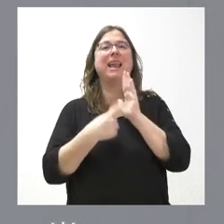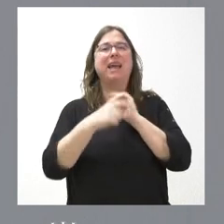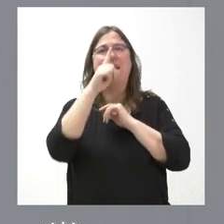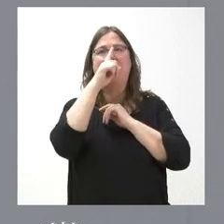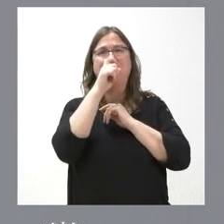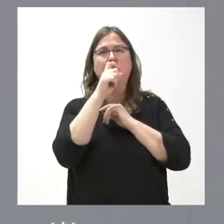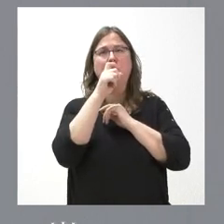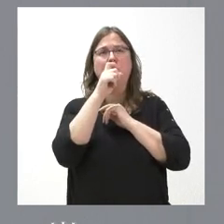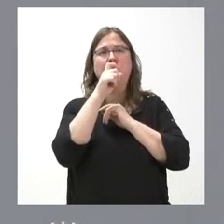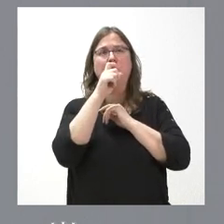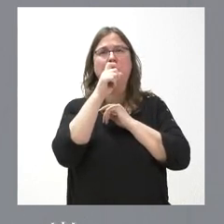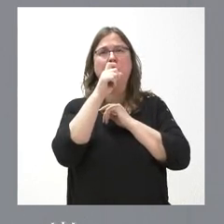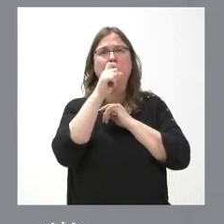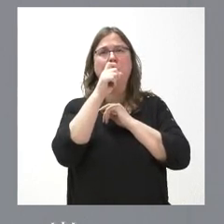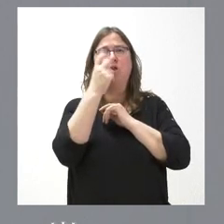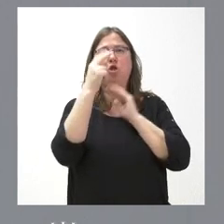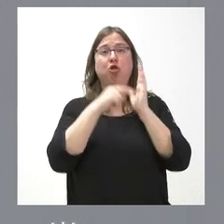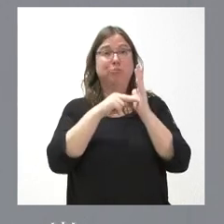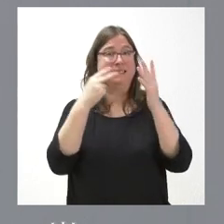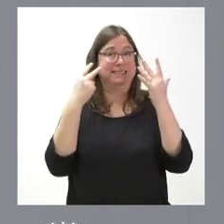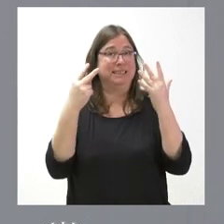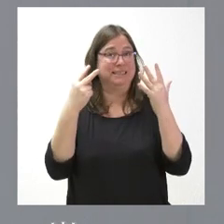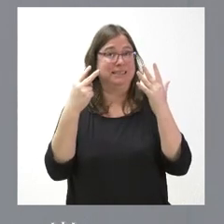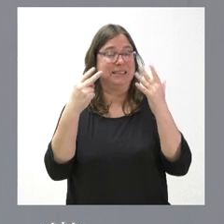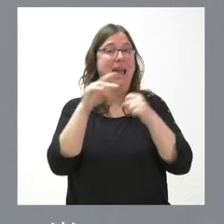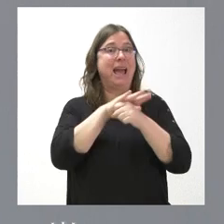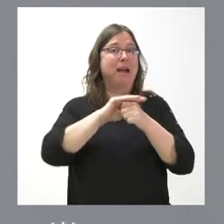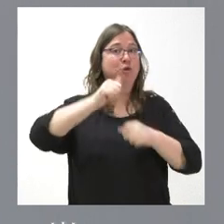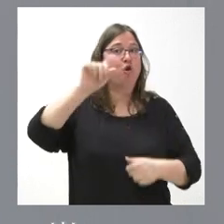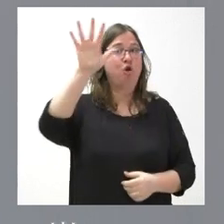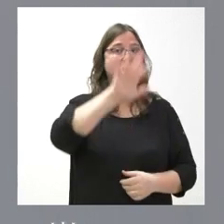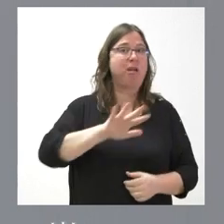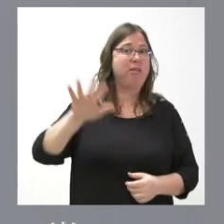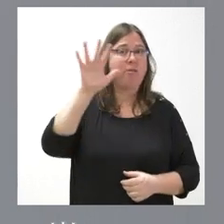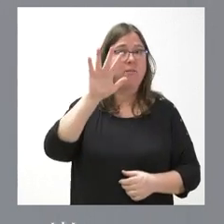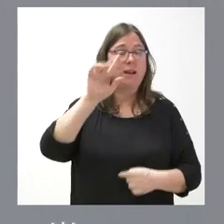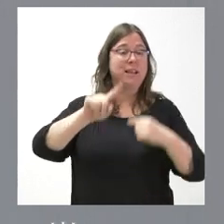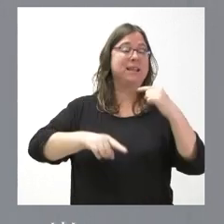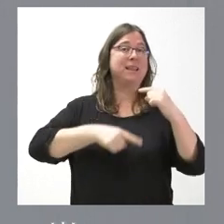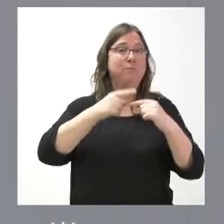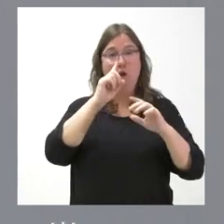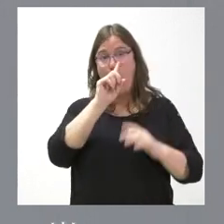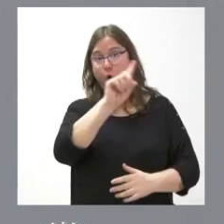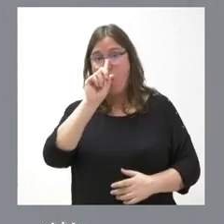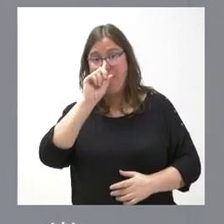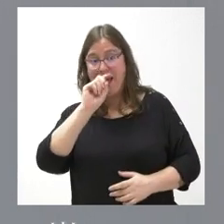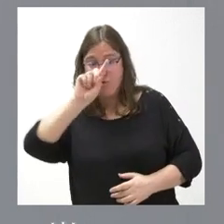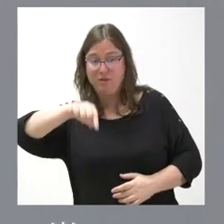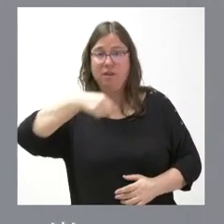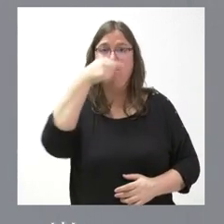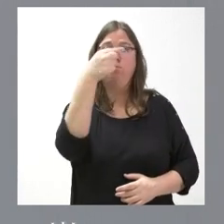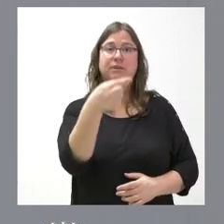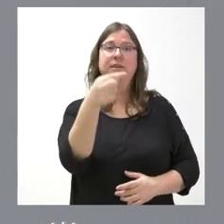2007 de ámbito nacional dio lugar 11 años después a una